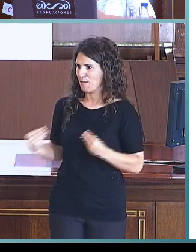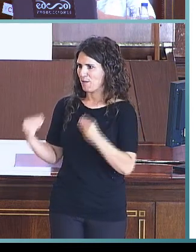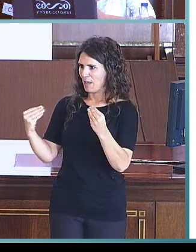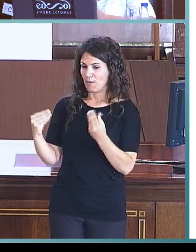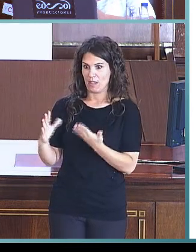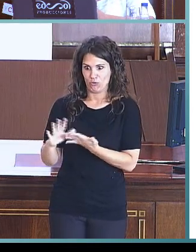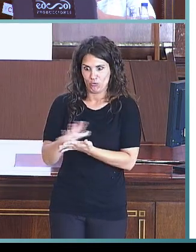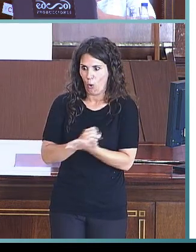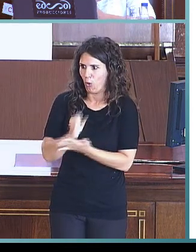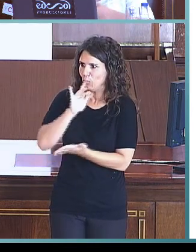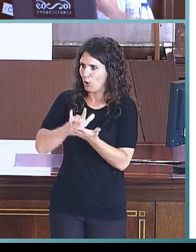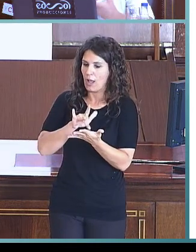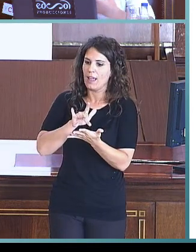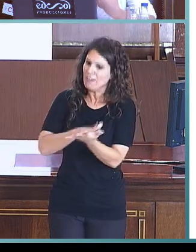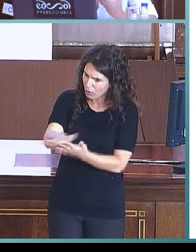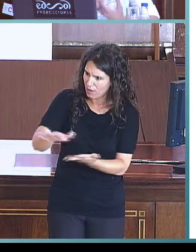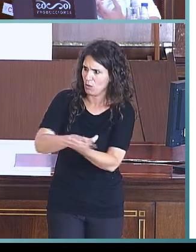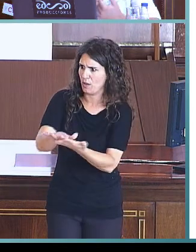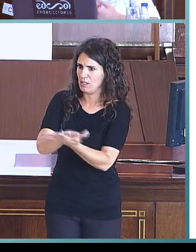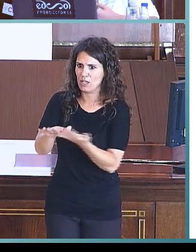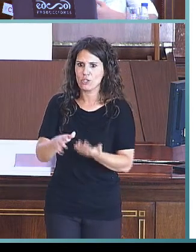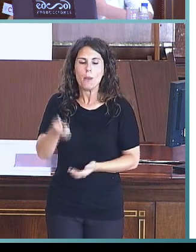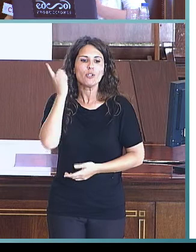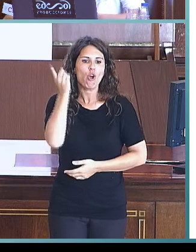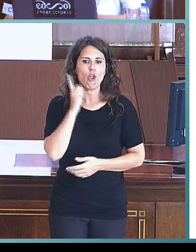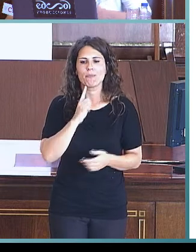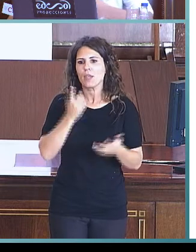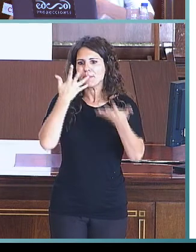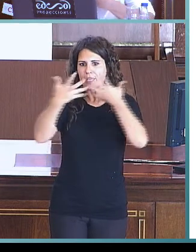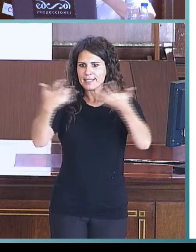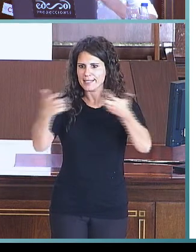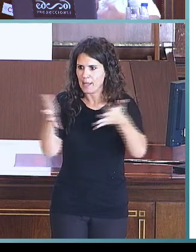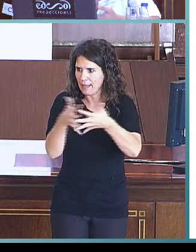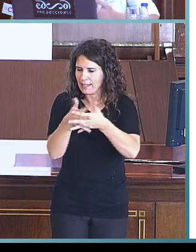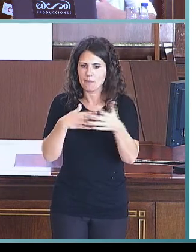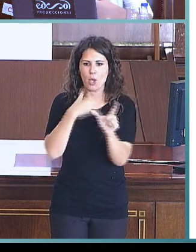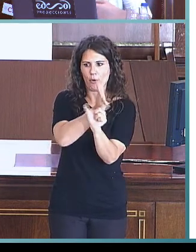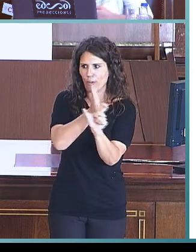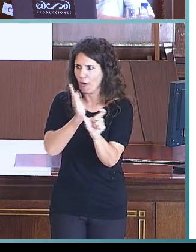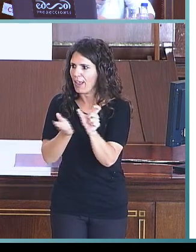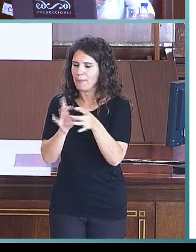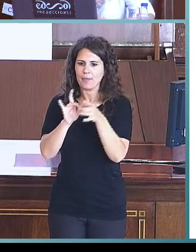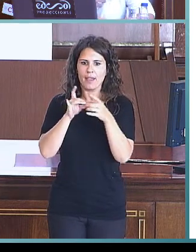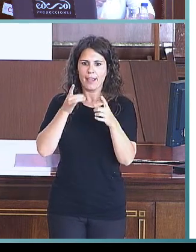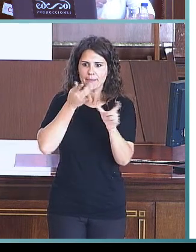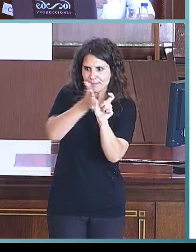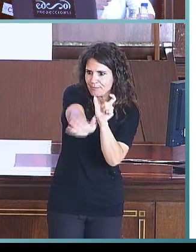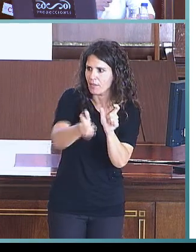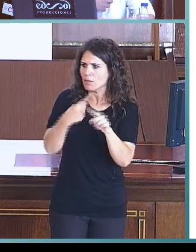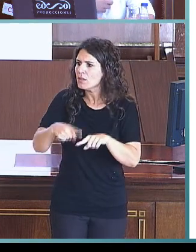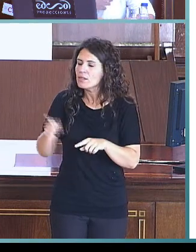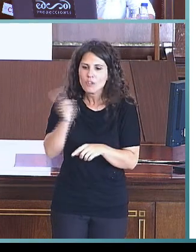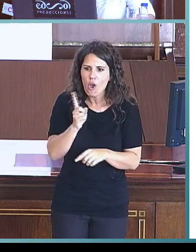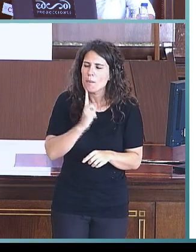implicados en la lengua de signos, no solo la semántica por un lado, la pragmática por otro, la morfología por otro, sino que necesitamos una